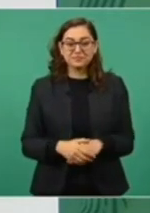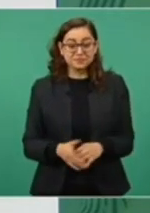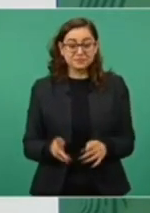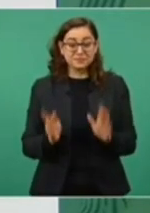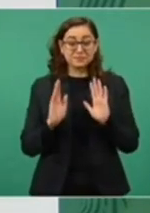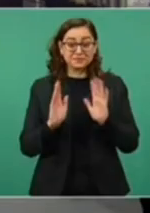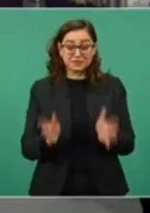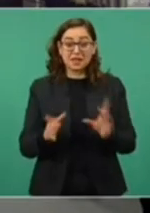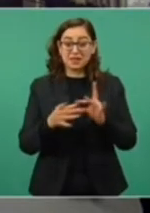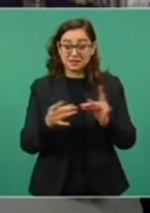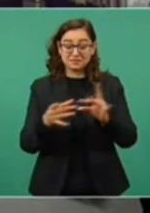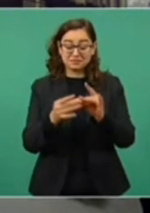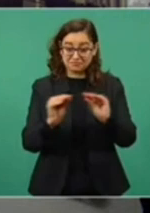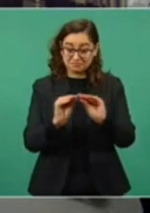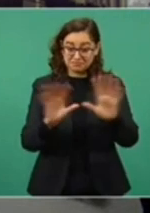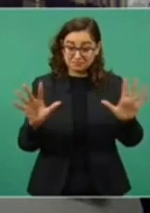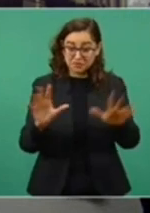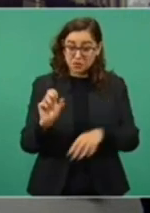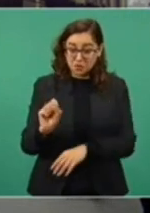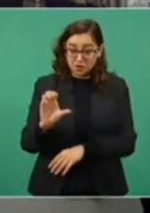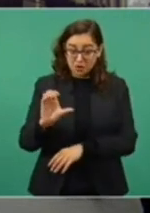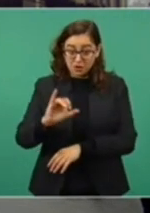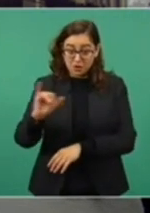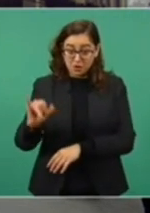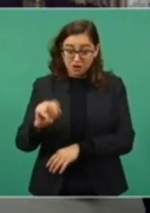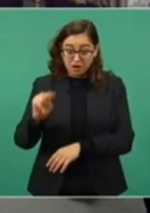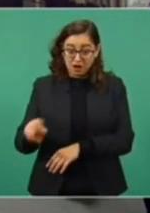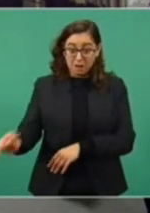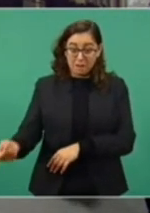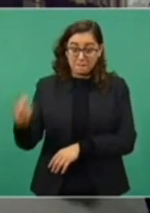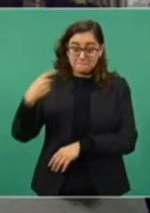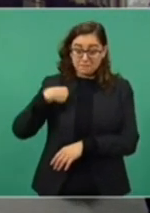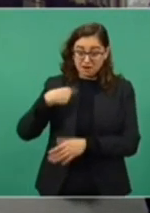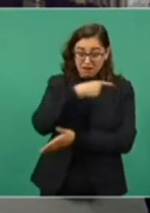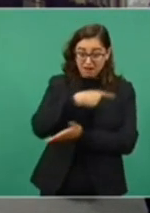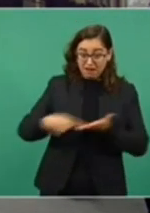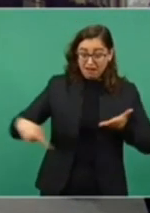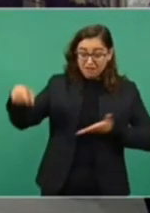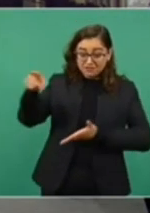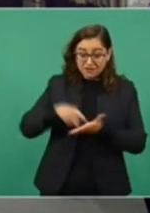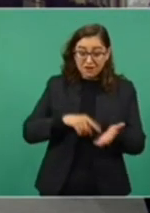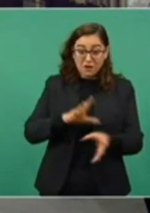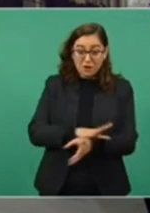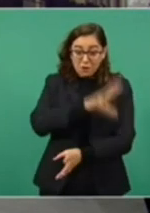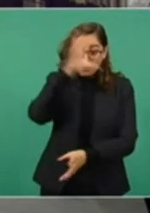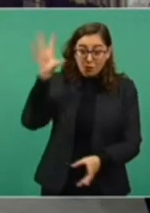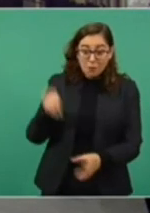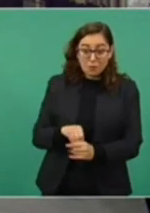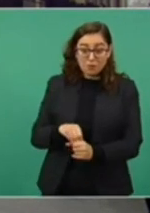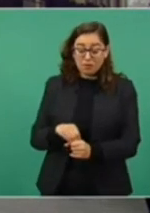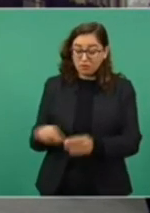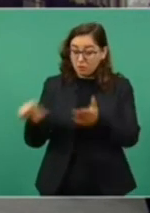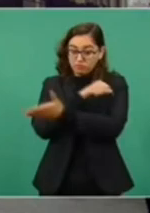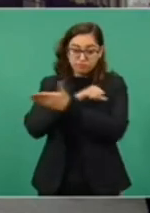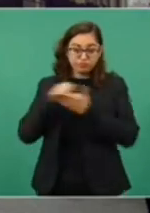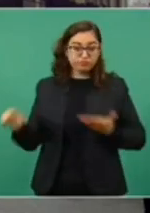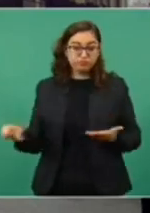¿Pero qué se entiende de que el acuerdo que presenté queda sin